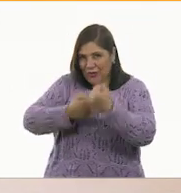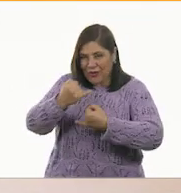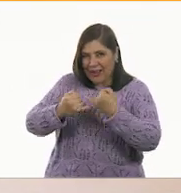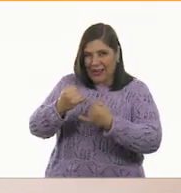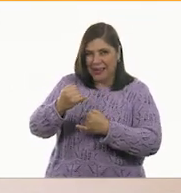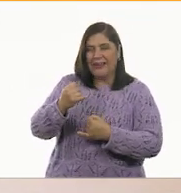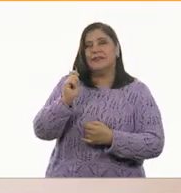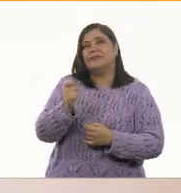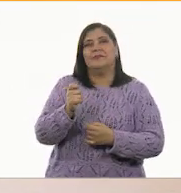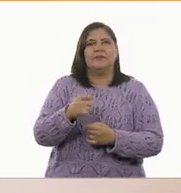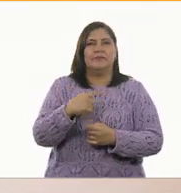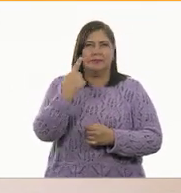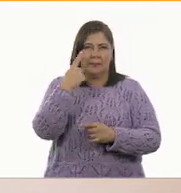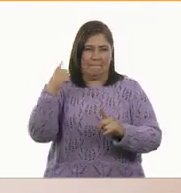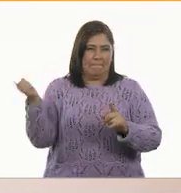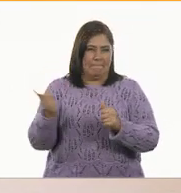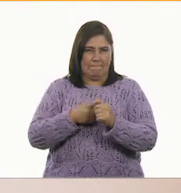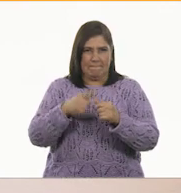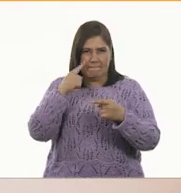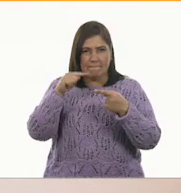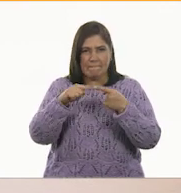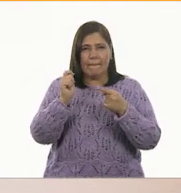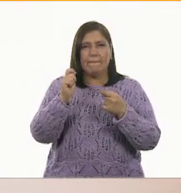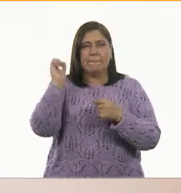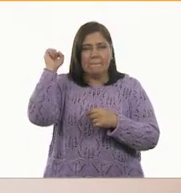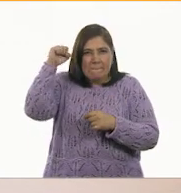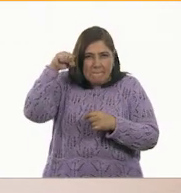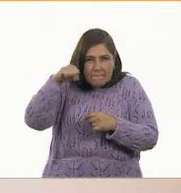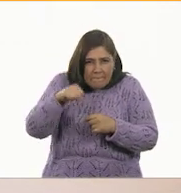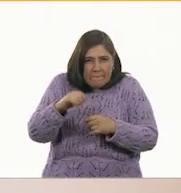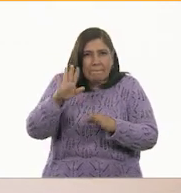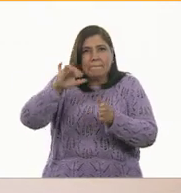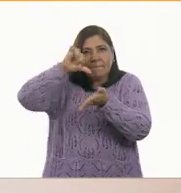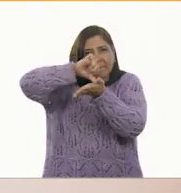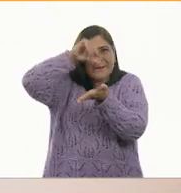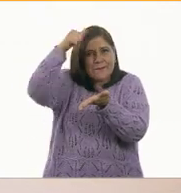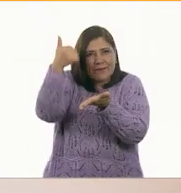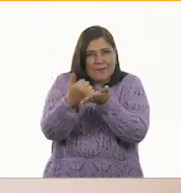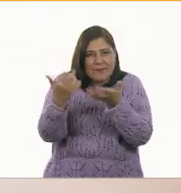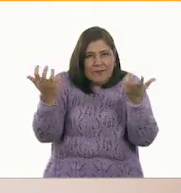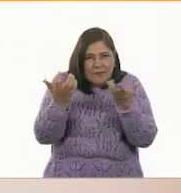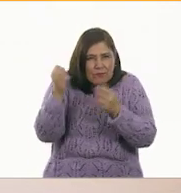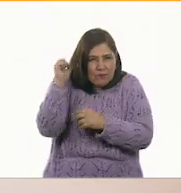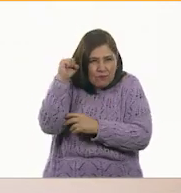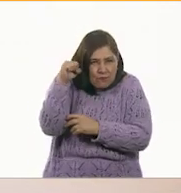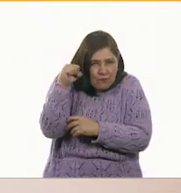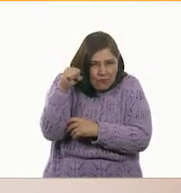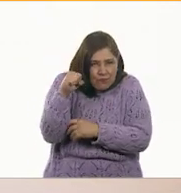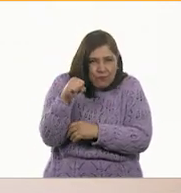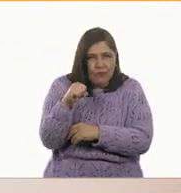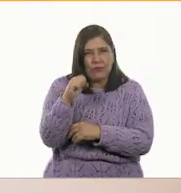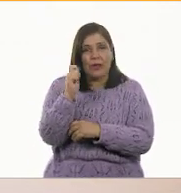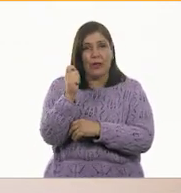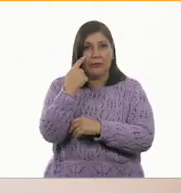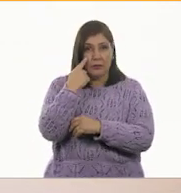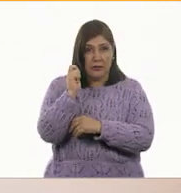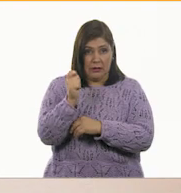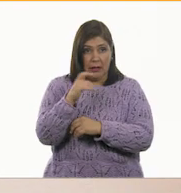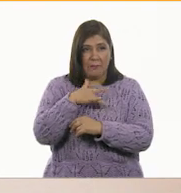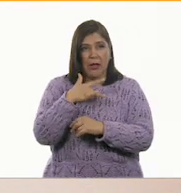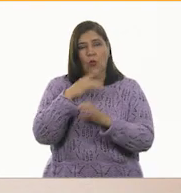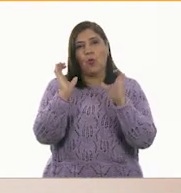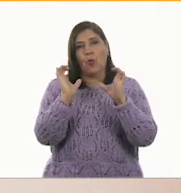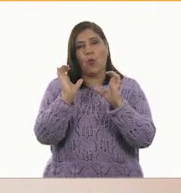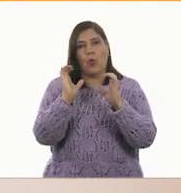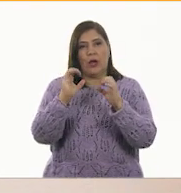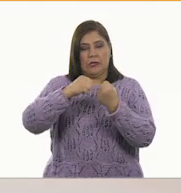Pues mira, el primer paso es, nos vamos a hacer chiquitos como enanos. ¿Ok? Voy a hacerlo contigo, así chiquitos, chiquitos. Con mucho cuidado vamos a flexionar